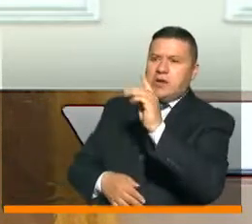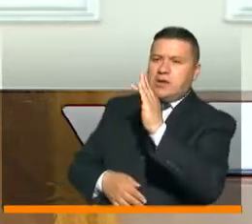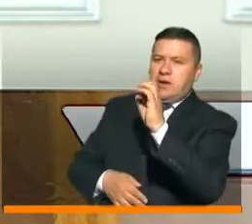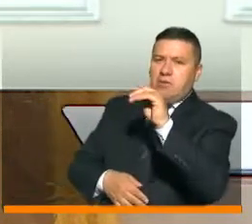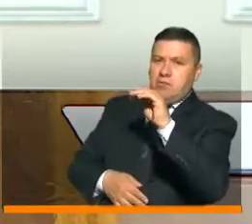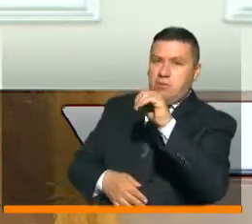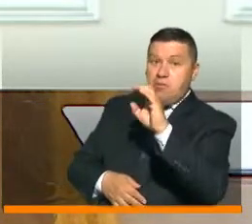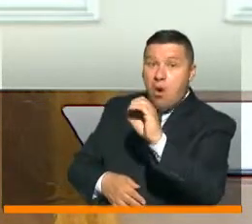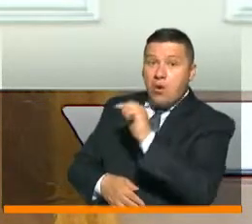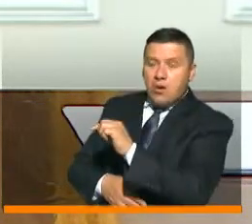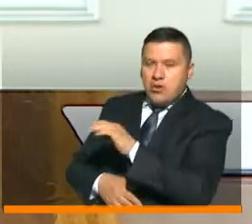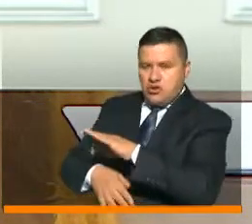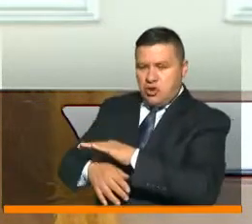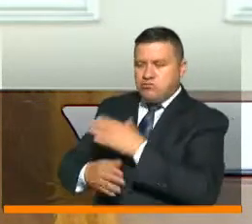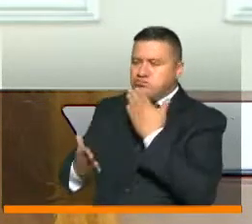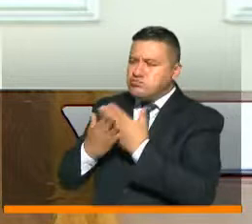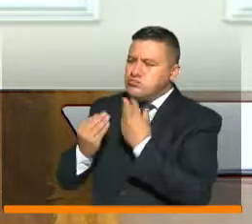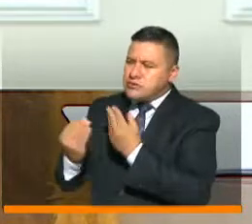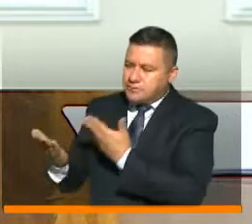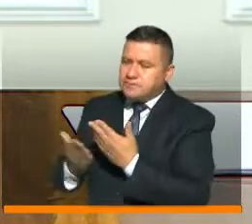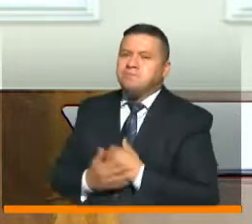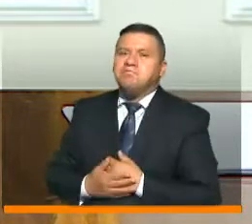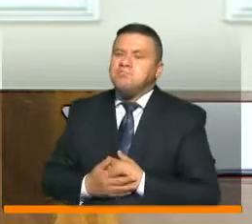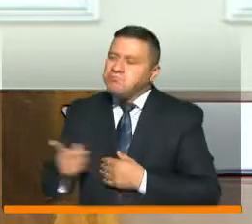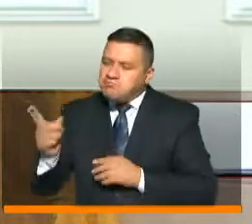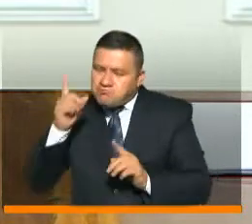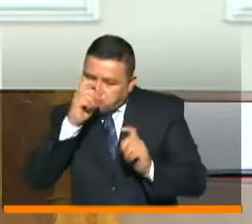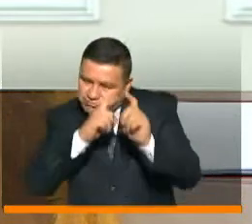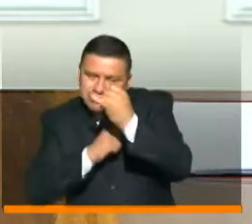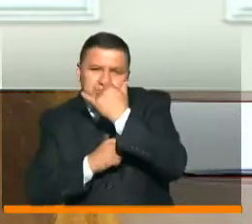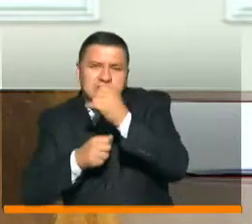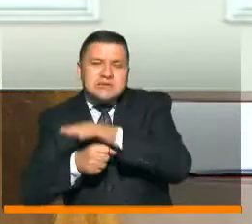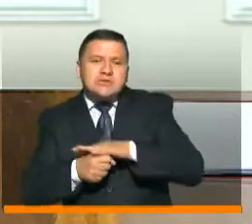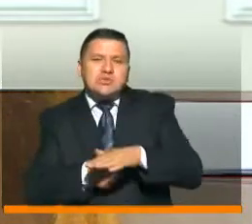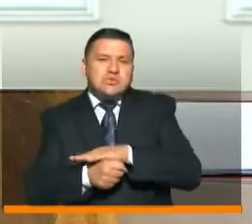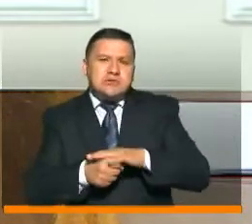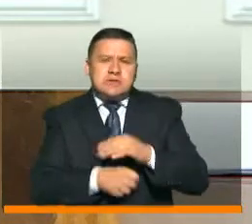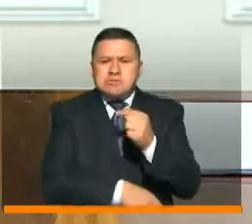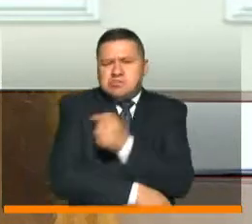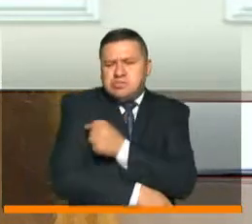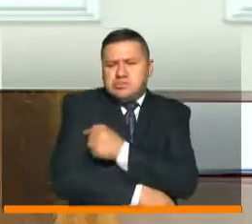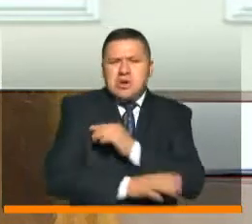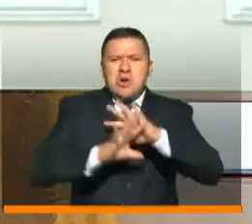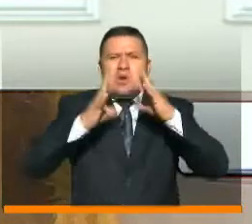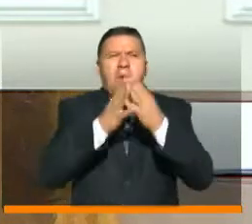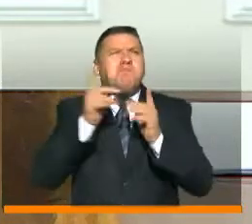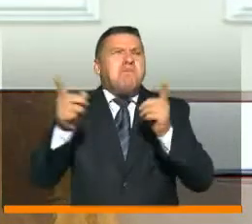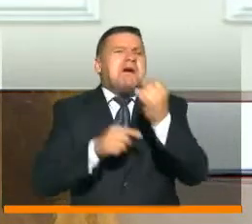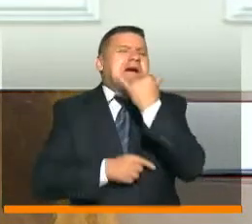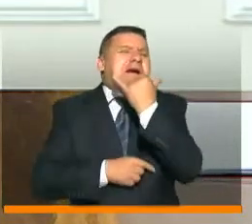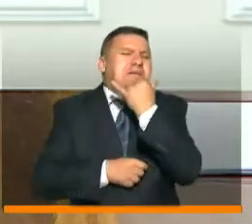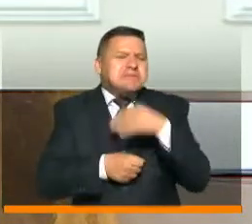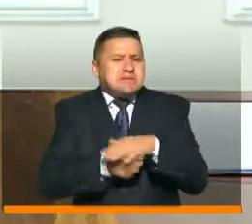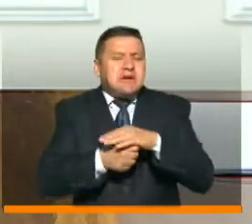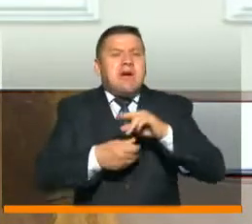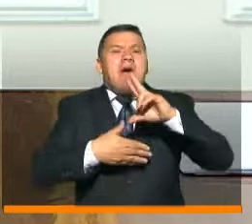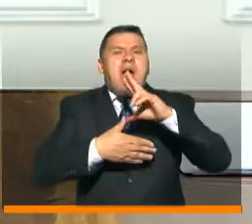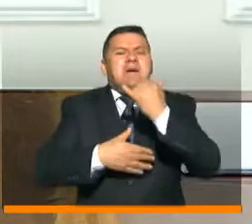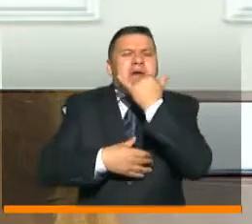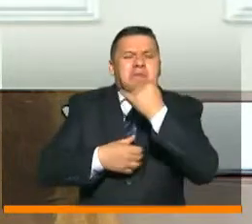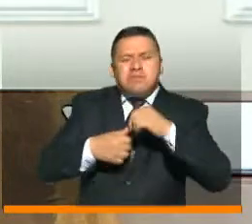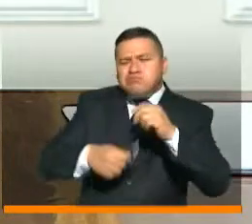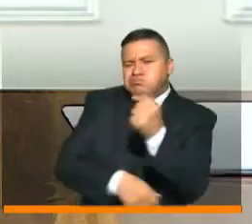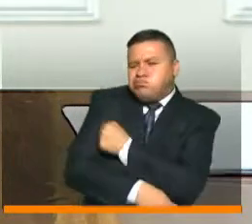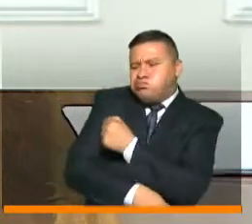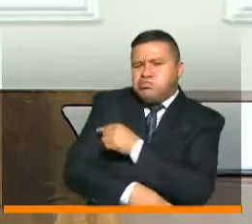muchas gracias. Y también lo que queremos es que usted nos analice la situación de vacunación en el mundo y particularmente la situación en América Latina